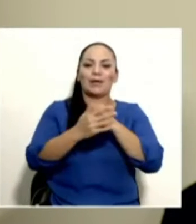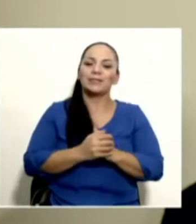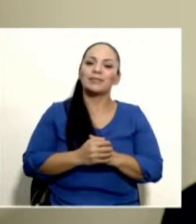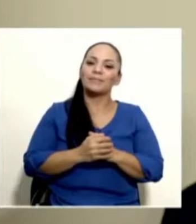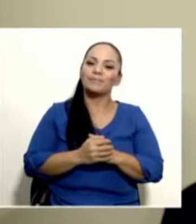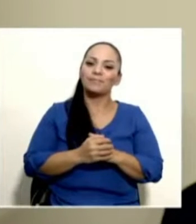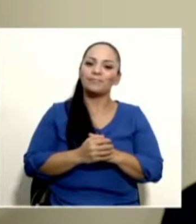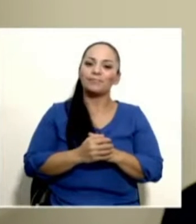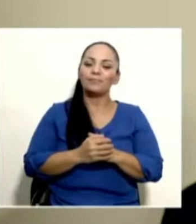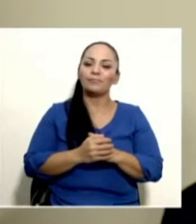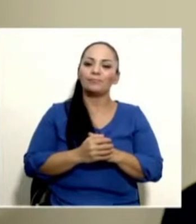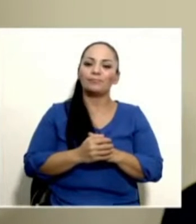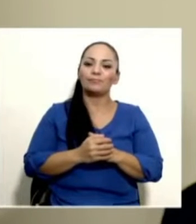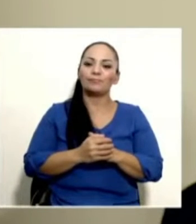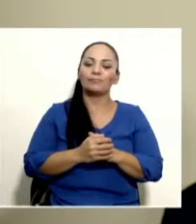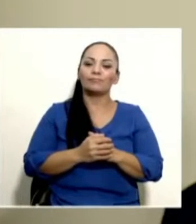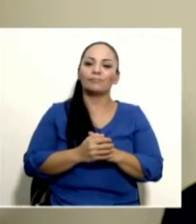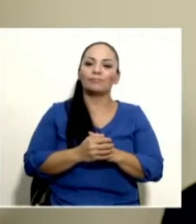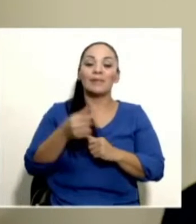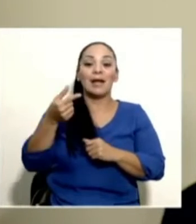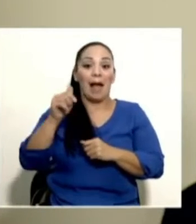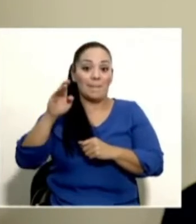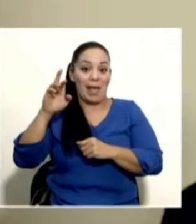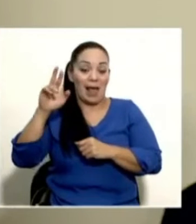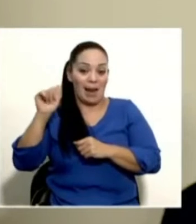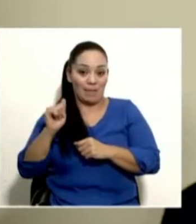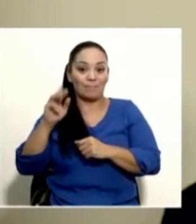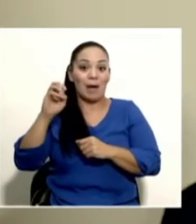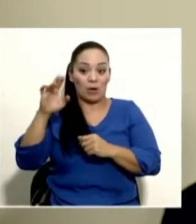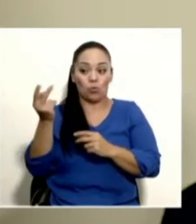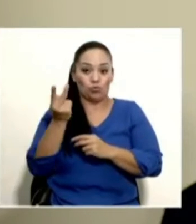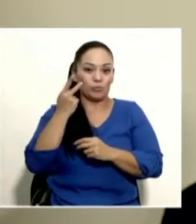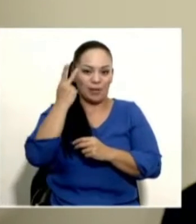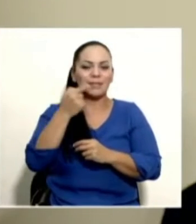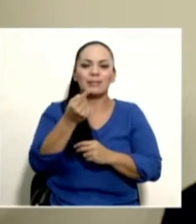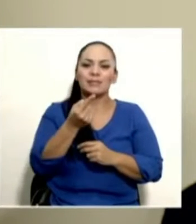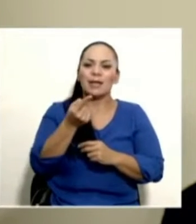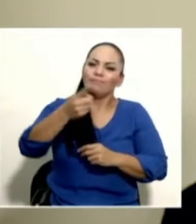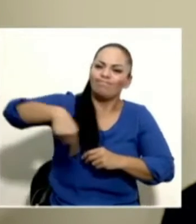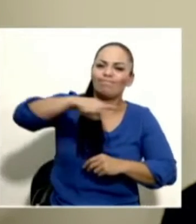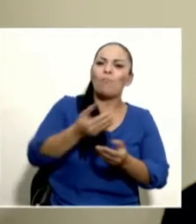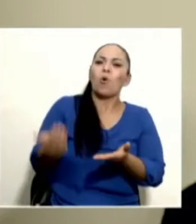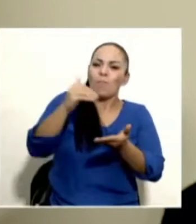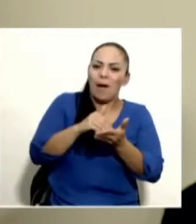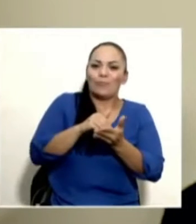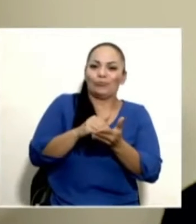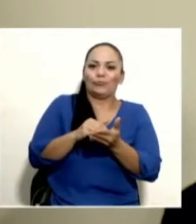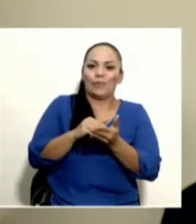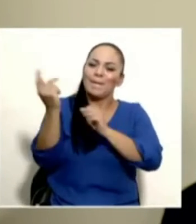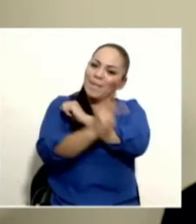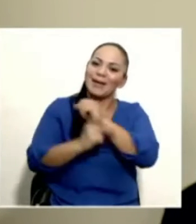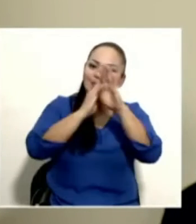Volvamos a ser, dicen doña Gabriela y don Marco, volvamos a ser la nación de la paz.